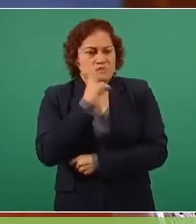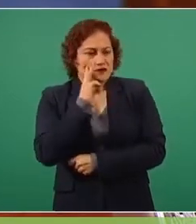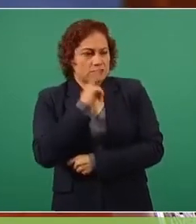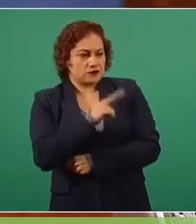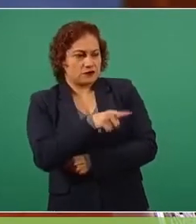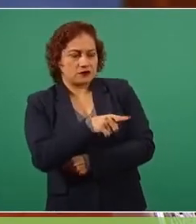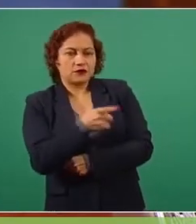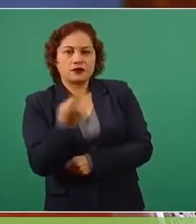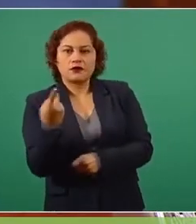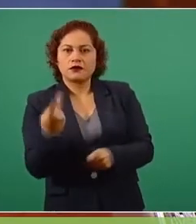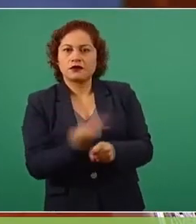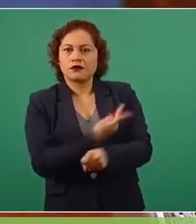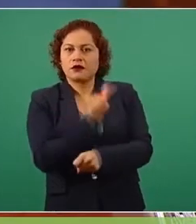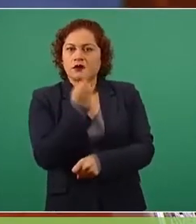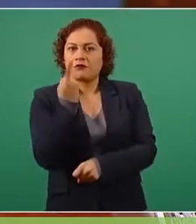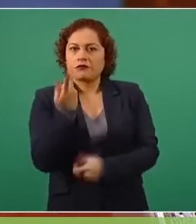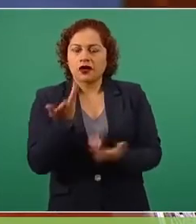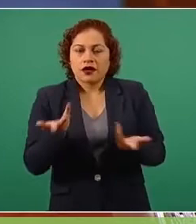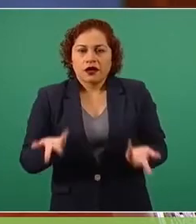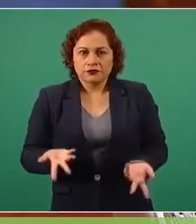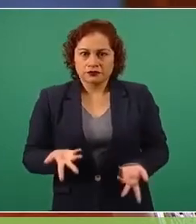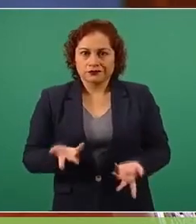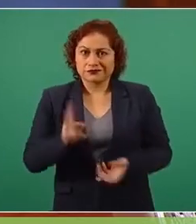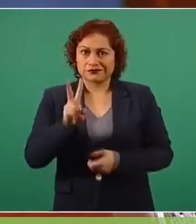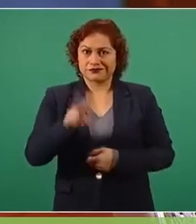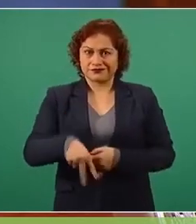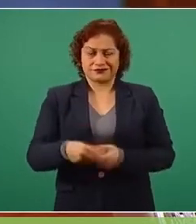haciendo esto.